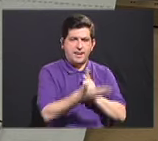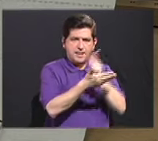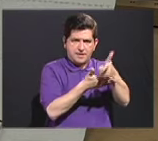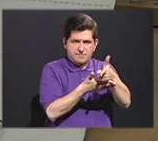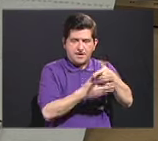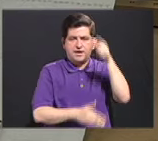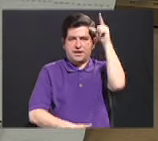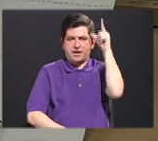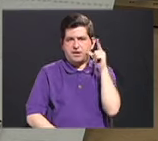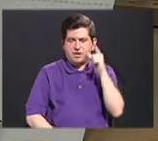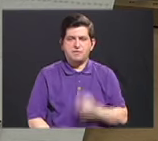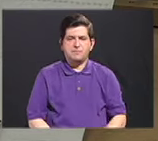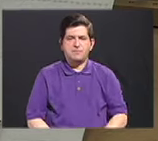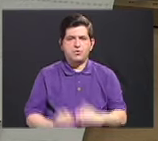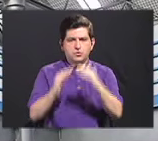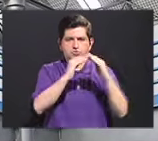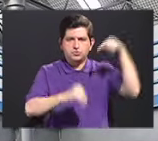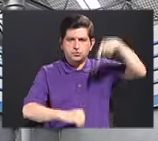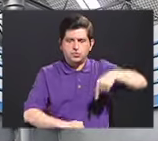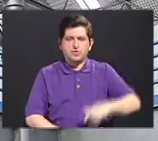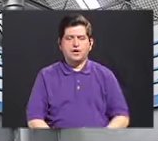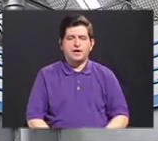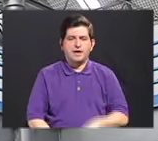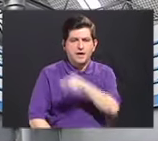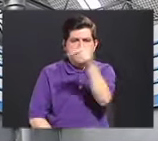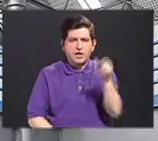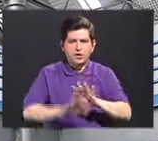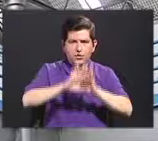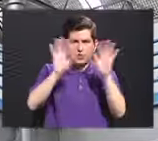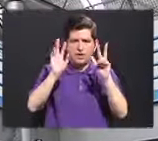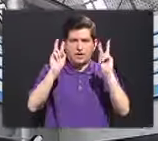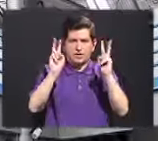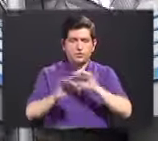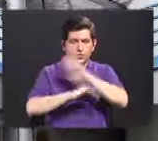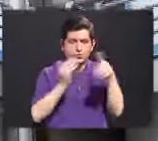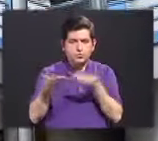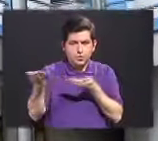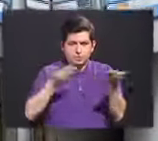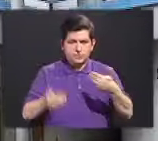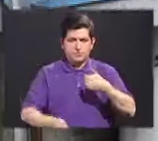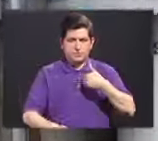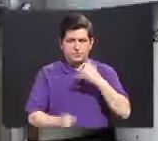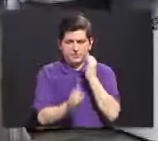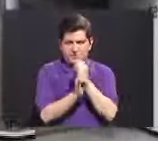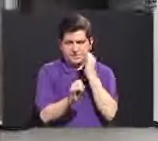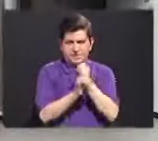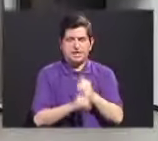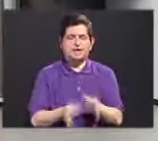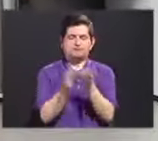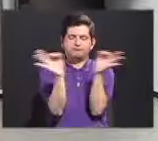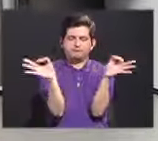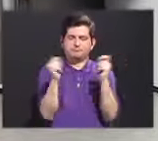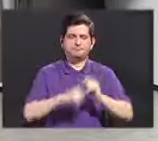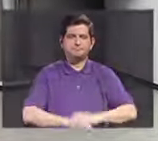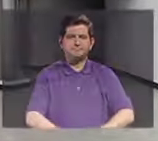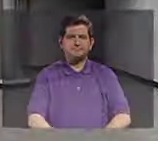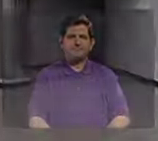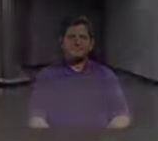ubicadas en Liberia, Limón, Ciudad Quesada y Río Claro. Todos los servicios que presta la institución son gratuitos.